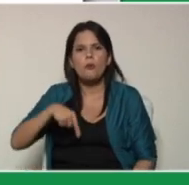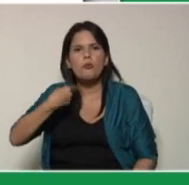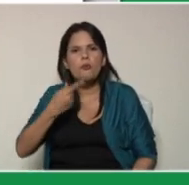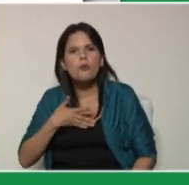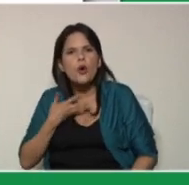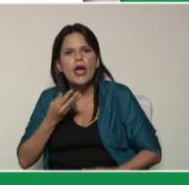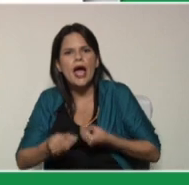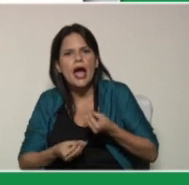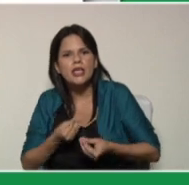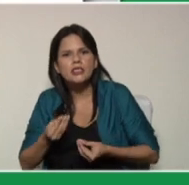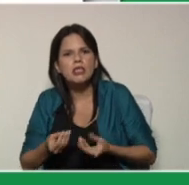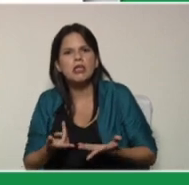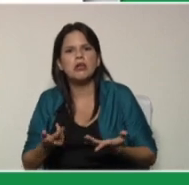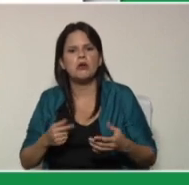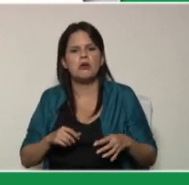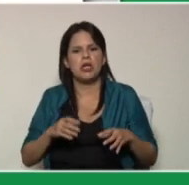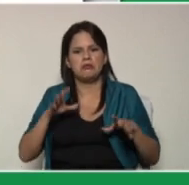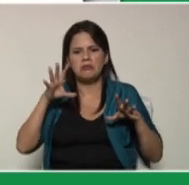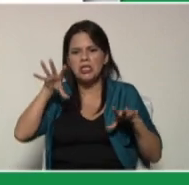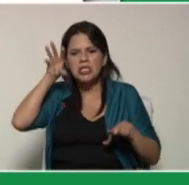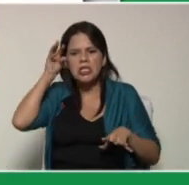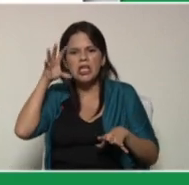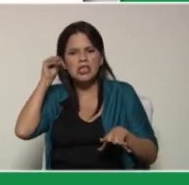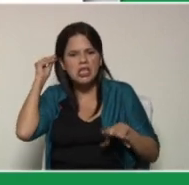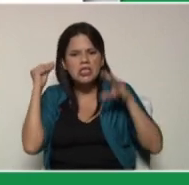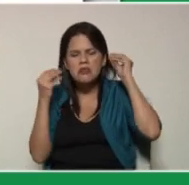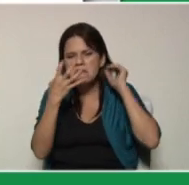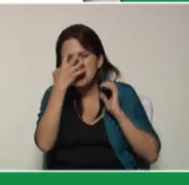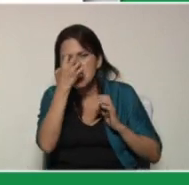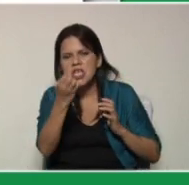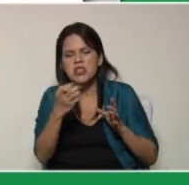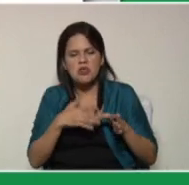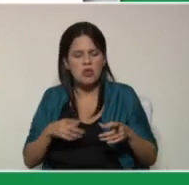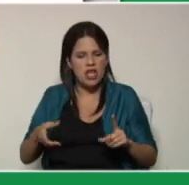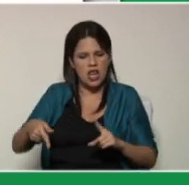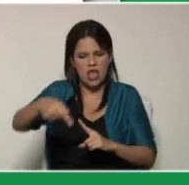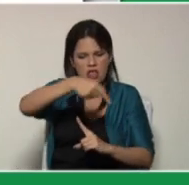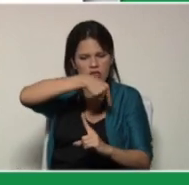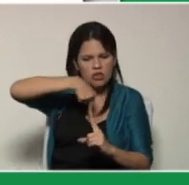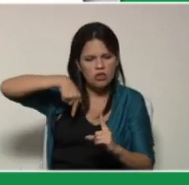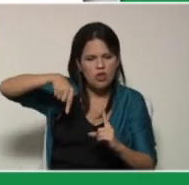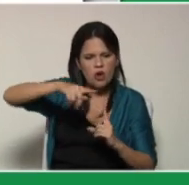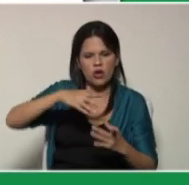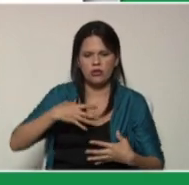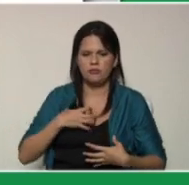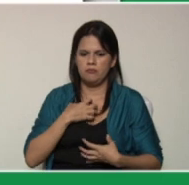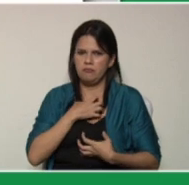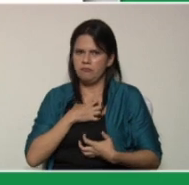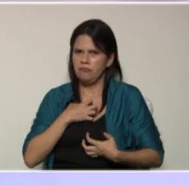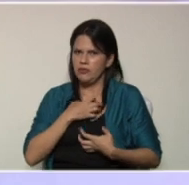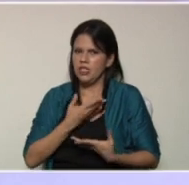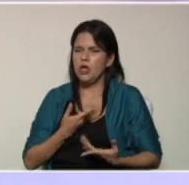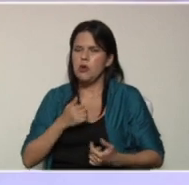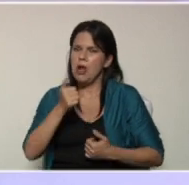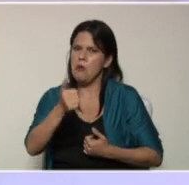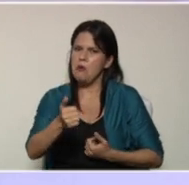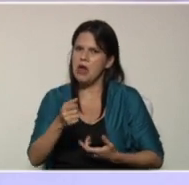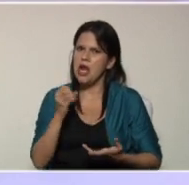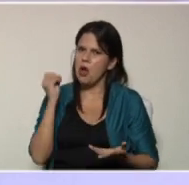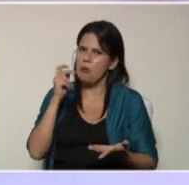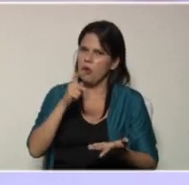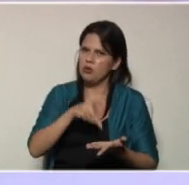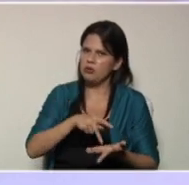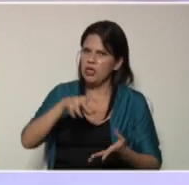la comprensión del entorno fomentar la autonomía aumentar la autoestima y es una excelente oportunidad para